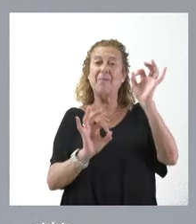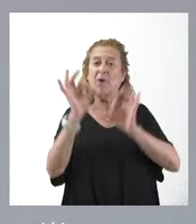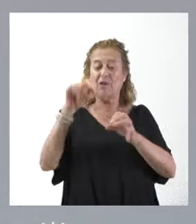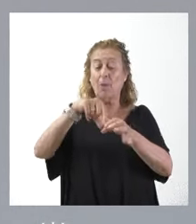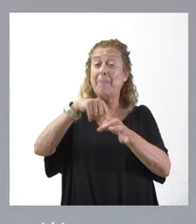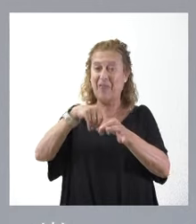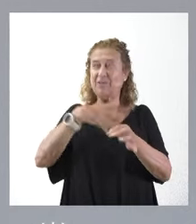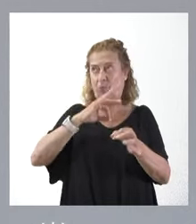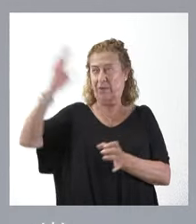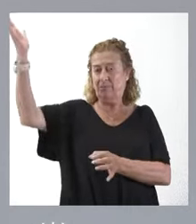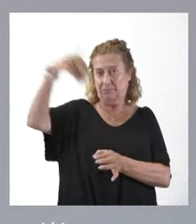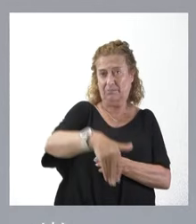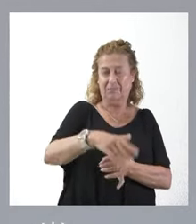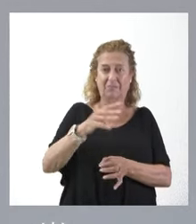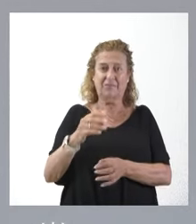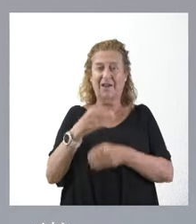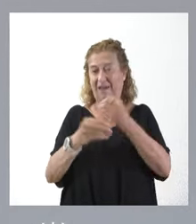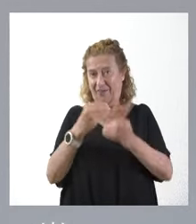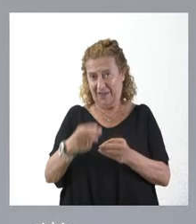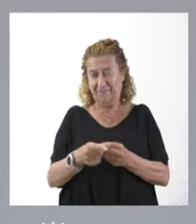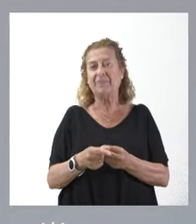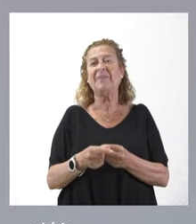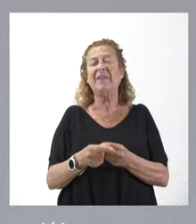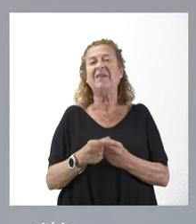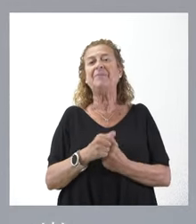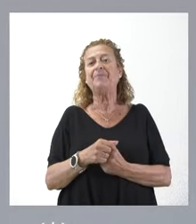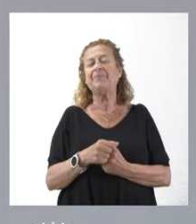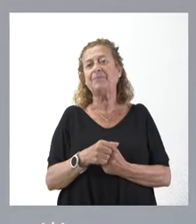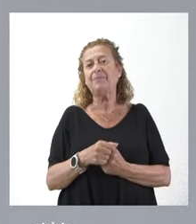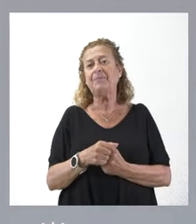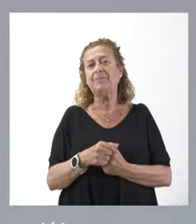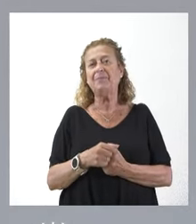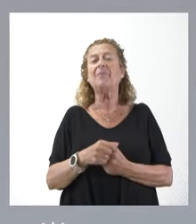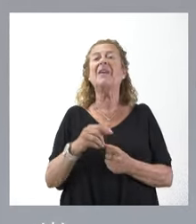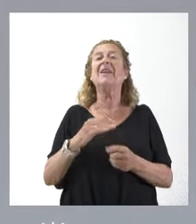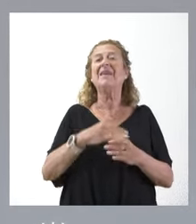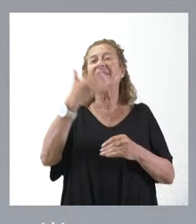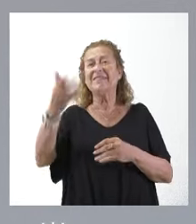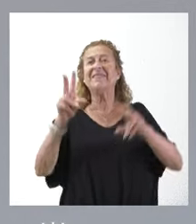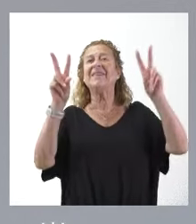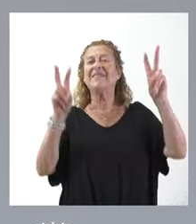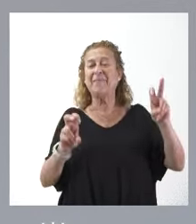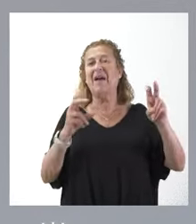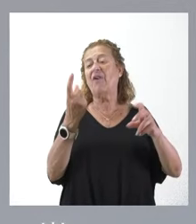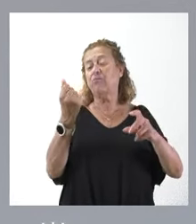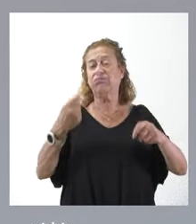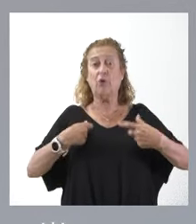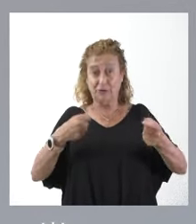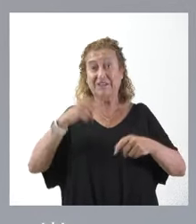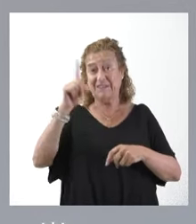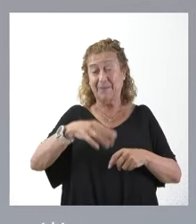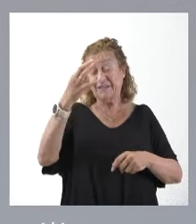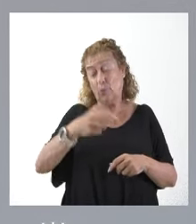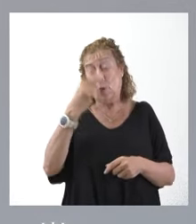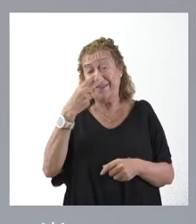plazas que cuenta la RPT. Pasando al tema de costes, que seguro que también es de